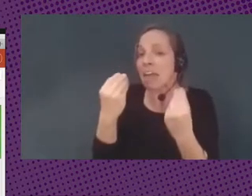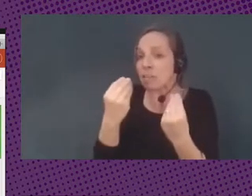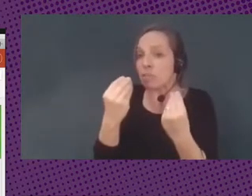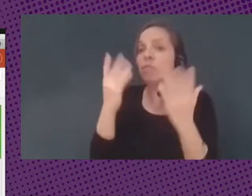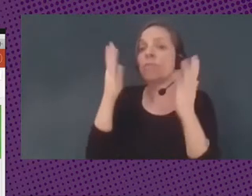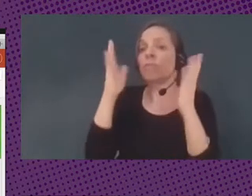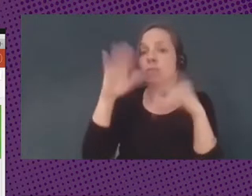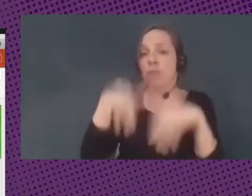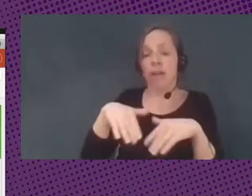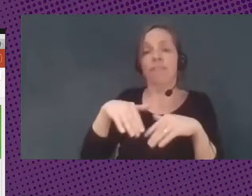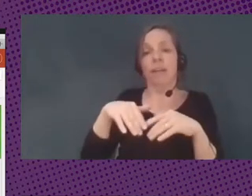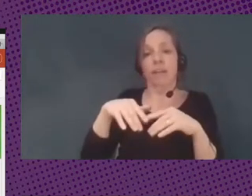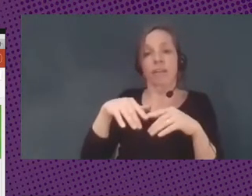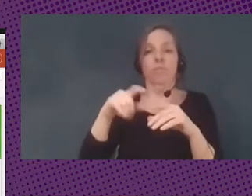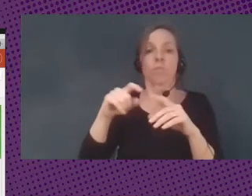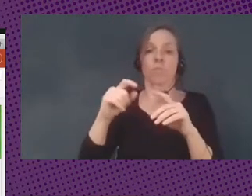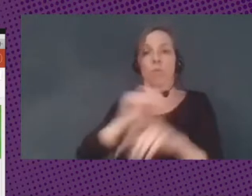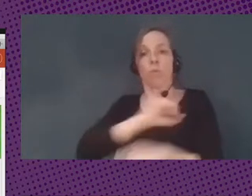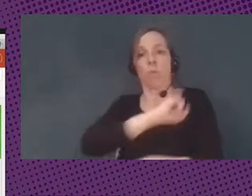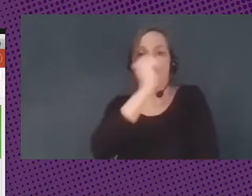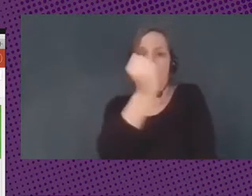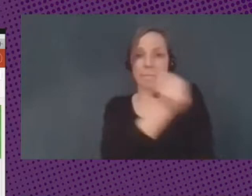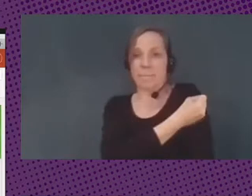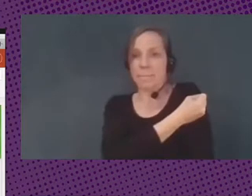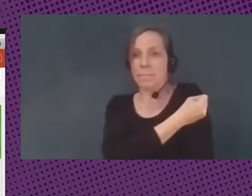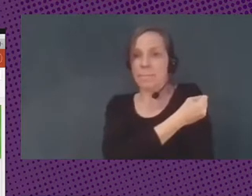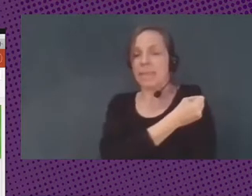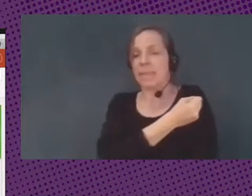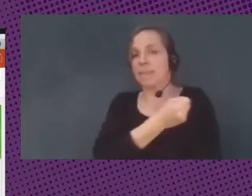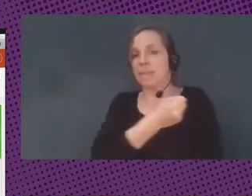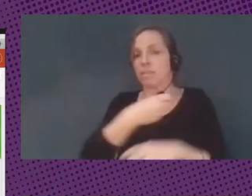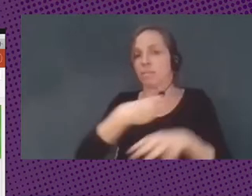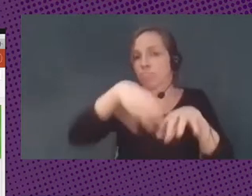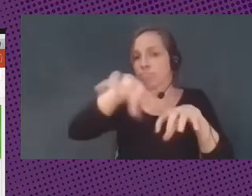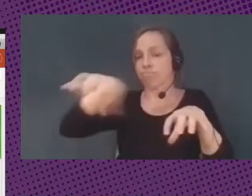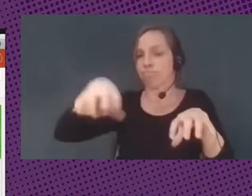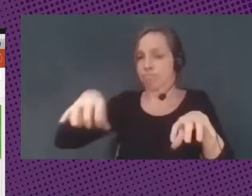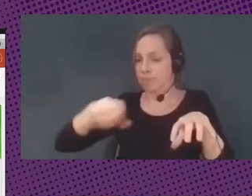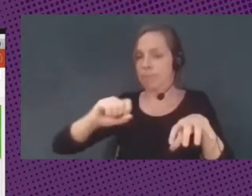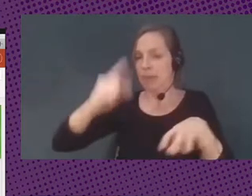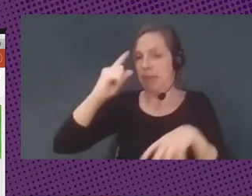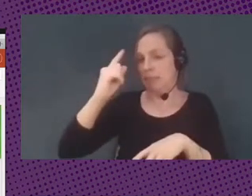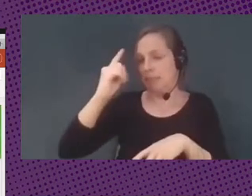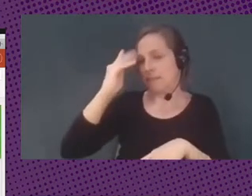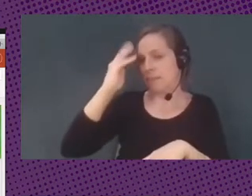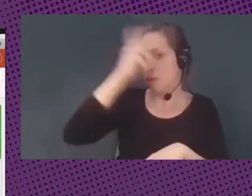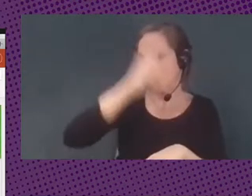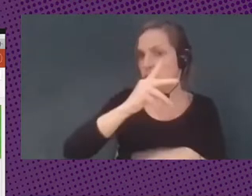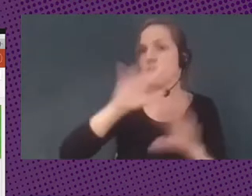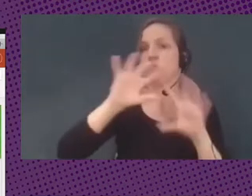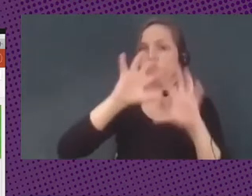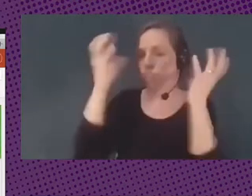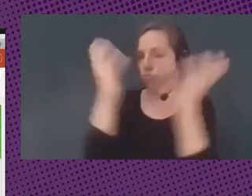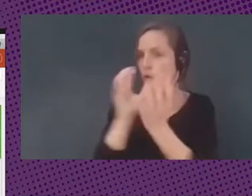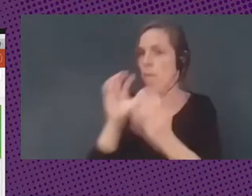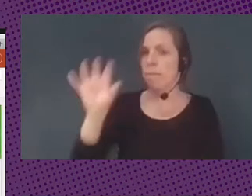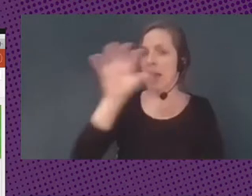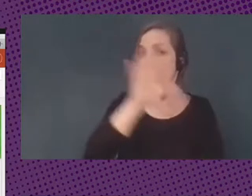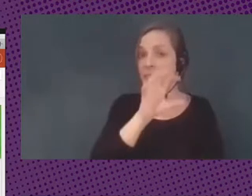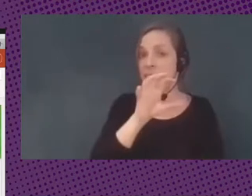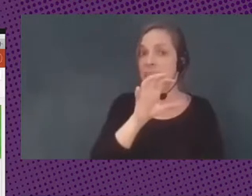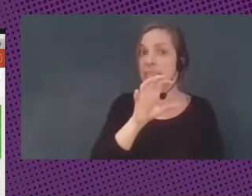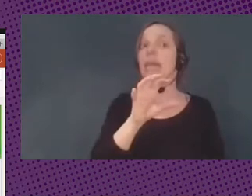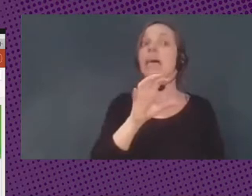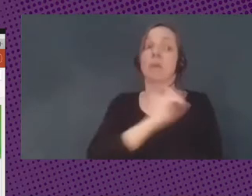varias patentes que están registradas principalmente en los Estados Unidos y otros países del mundo, a través de los cuales